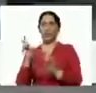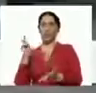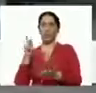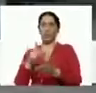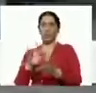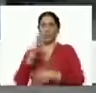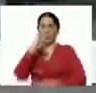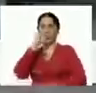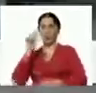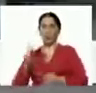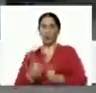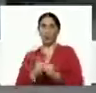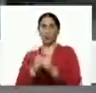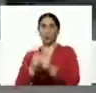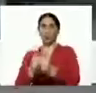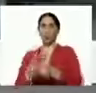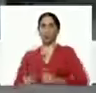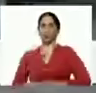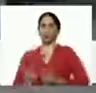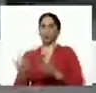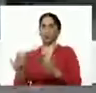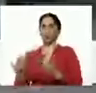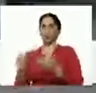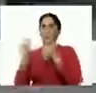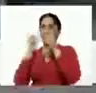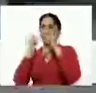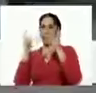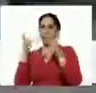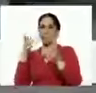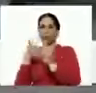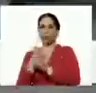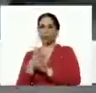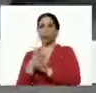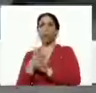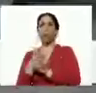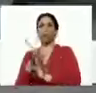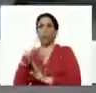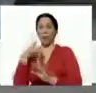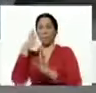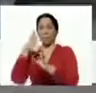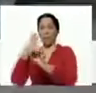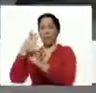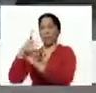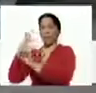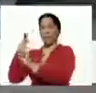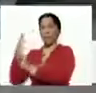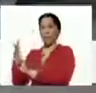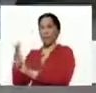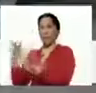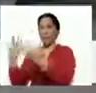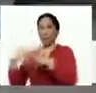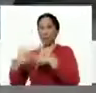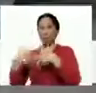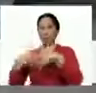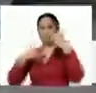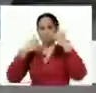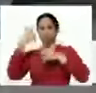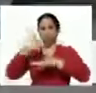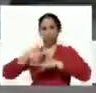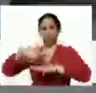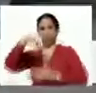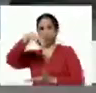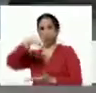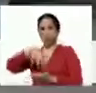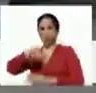acompañarnos y a dar sus impresiones y sus orientaciones a la corporación de la gobernación del